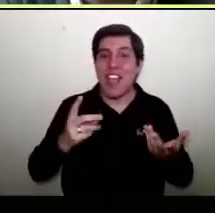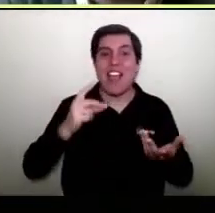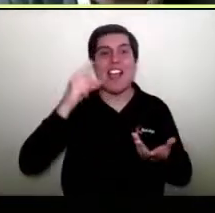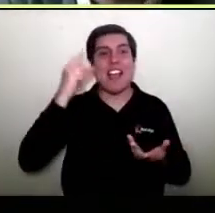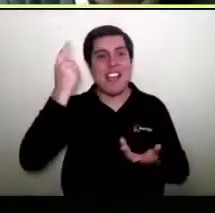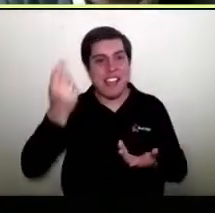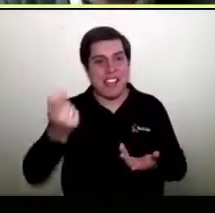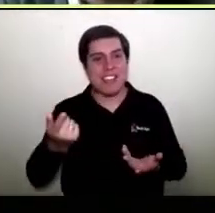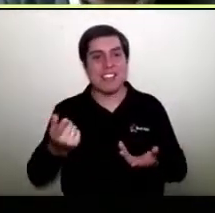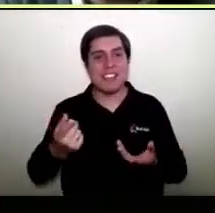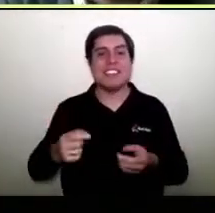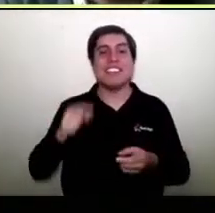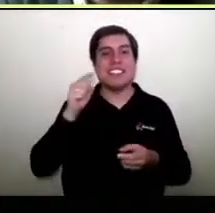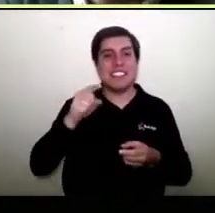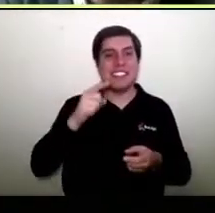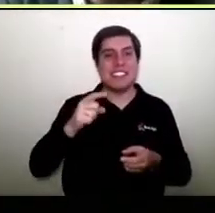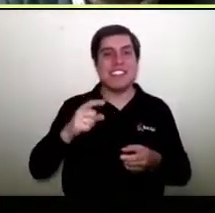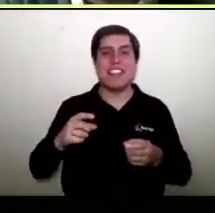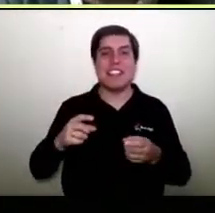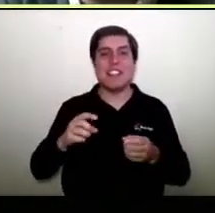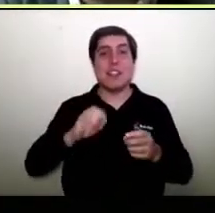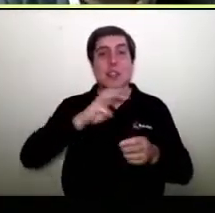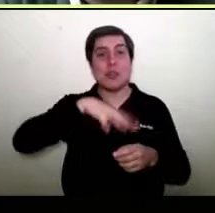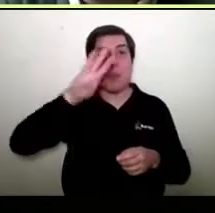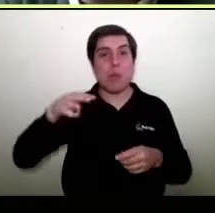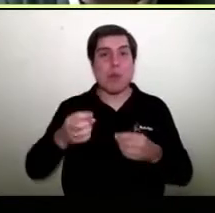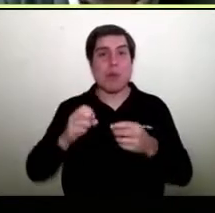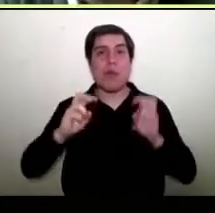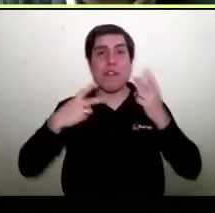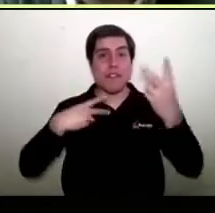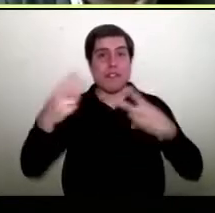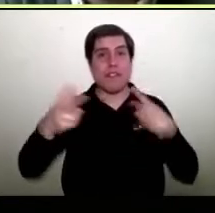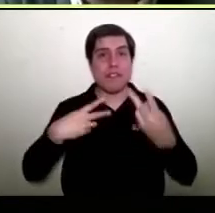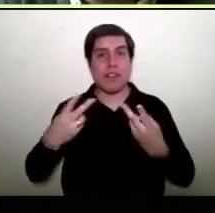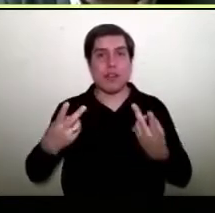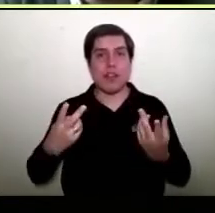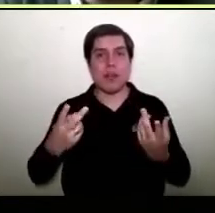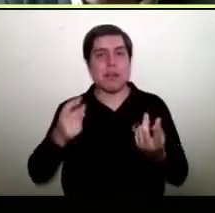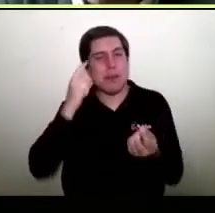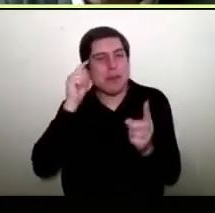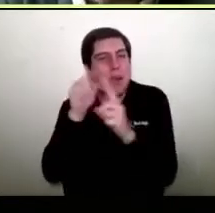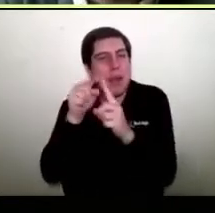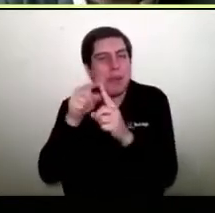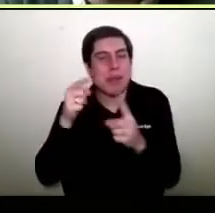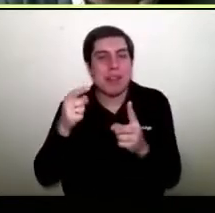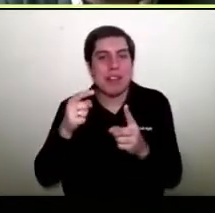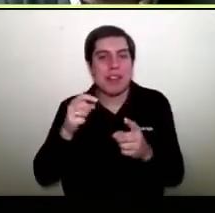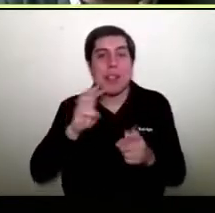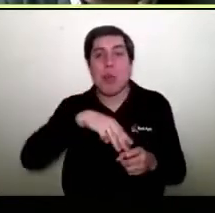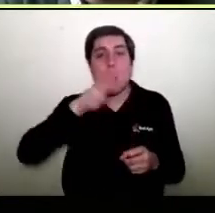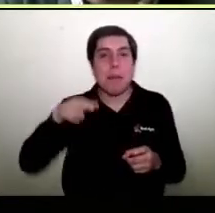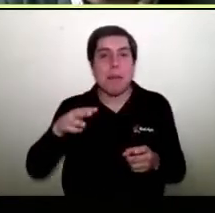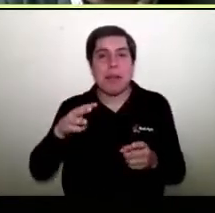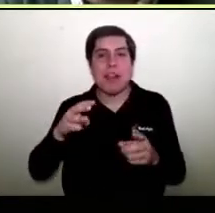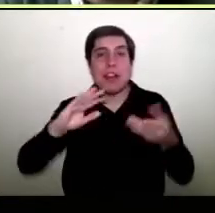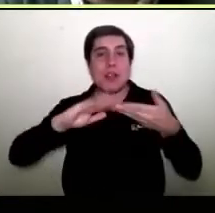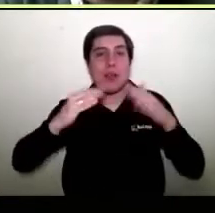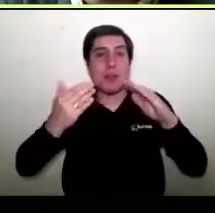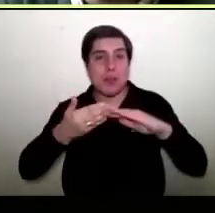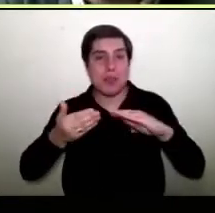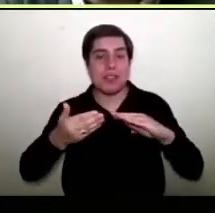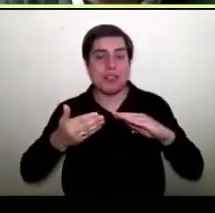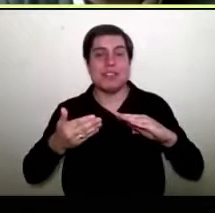Comercio, Servicio y Turismo de crear un mall virtual que fuera más que un mall, que fuera una comunidad, que fuera una comunidad